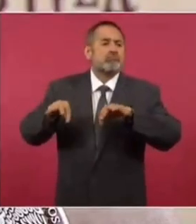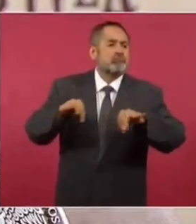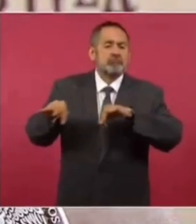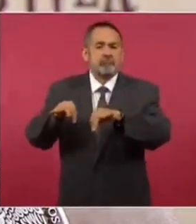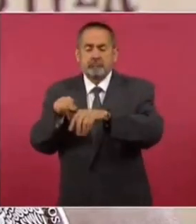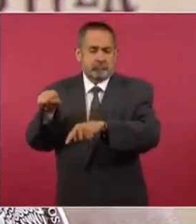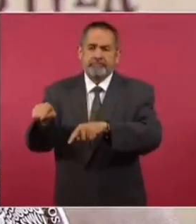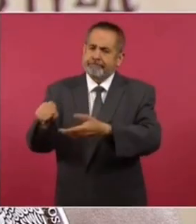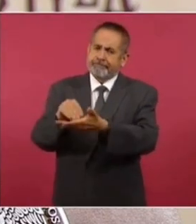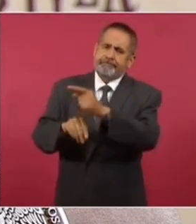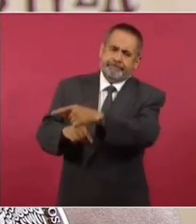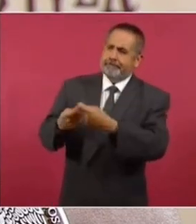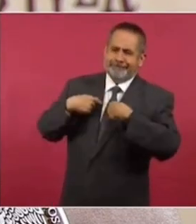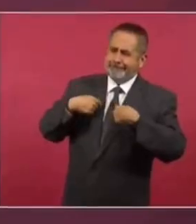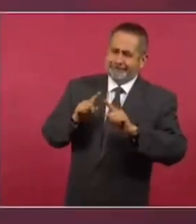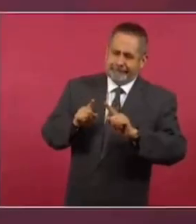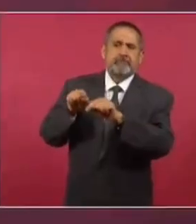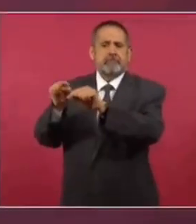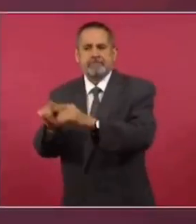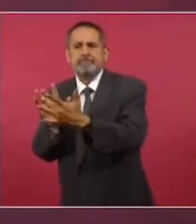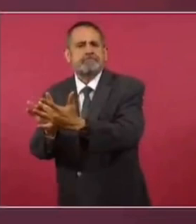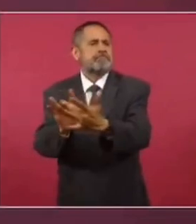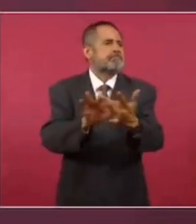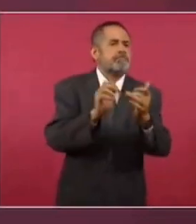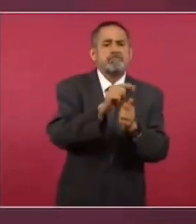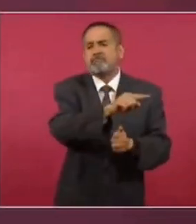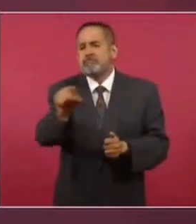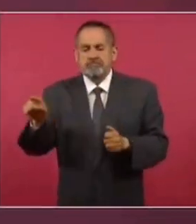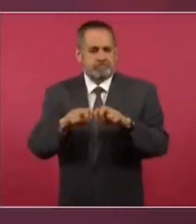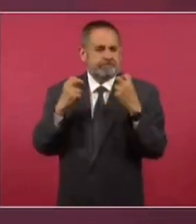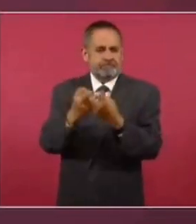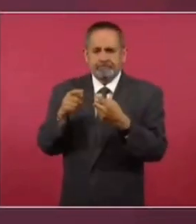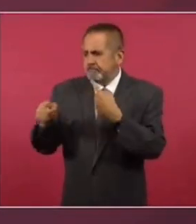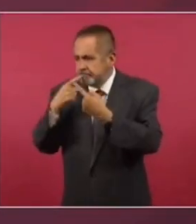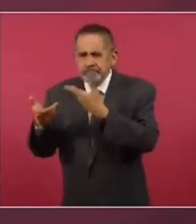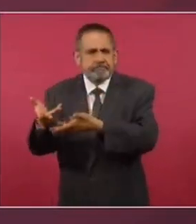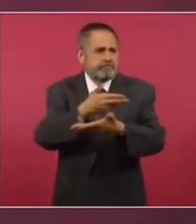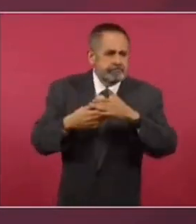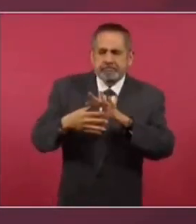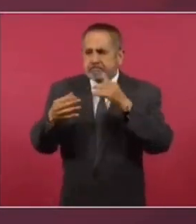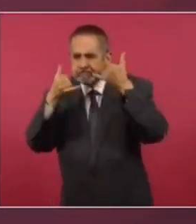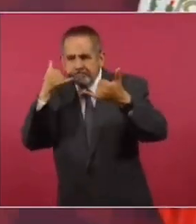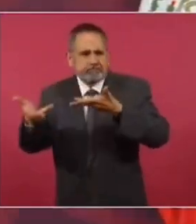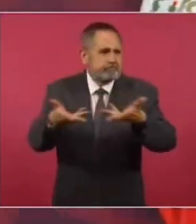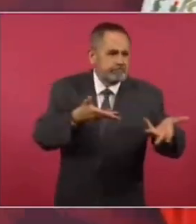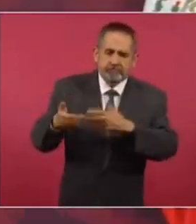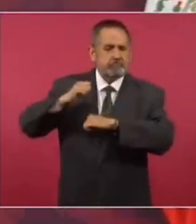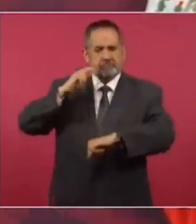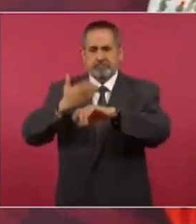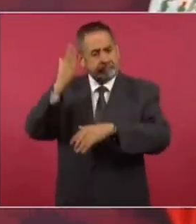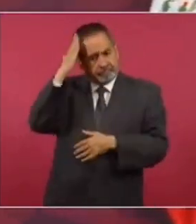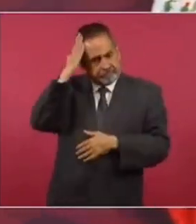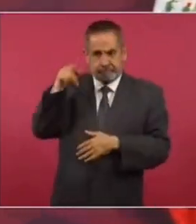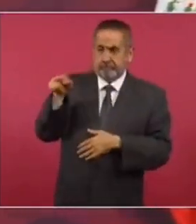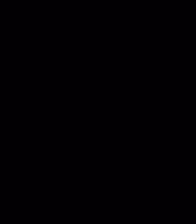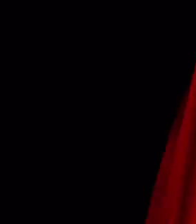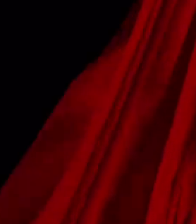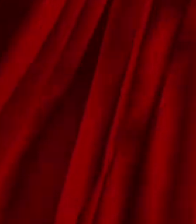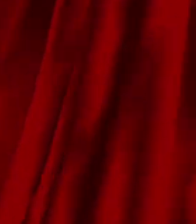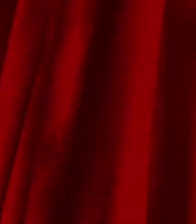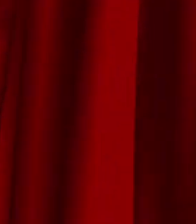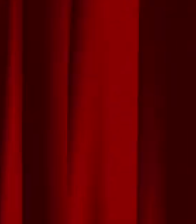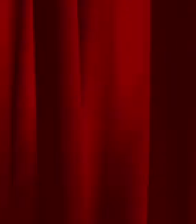mantiene en constante comunicación con todos los que integramos el Gobierno Federal y está al frente del país como su obligación constitucional.